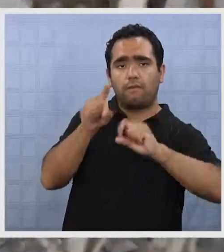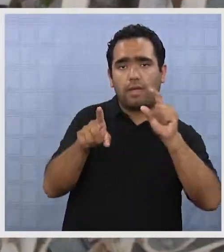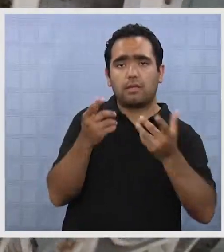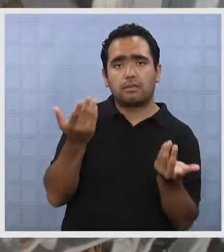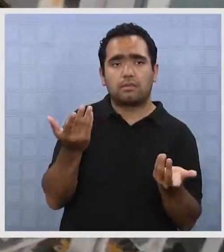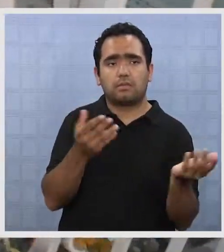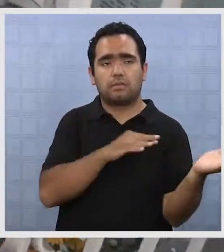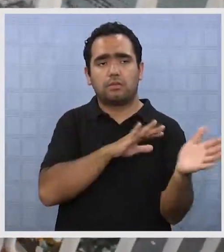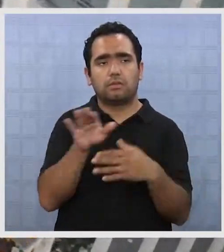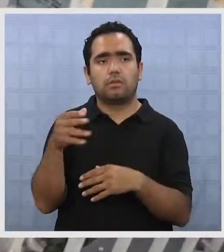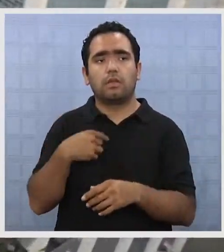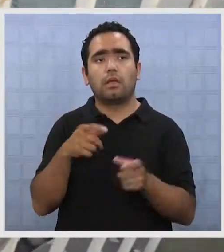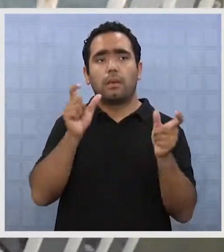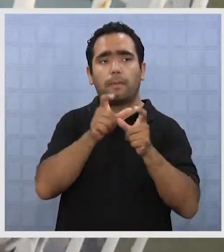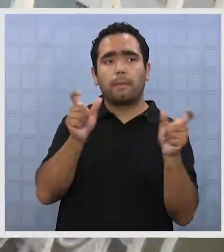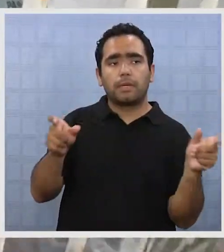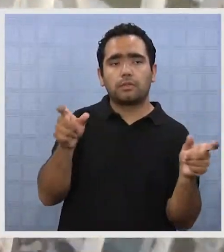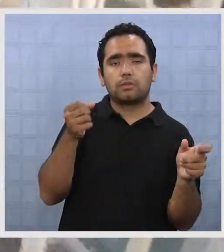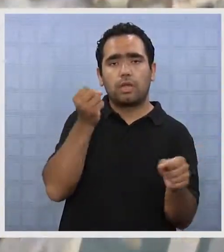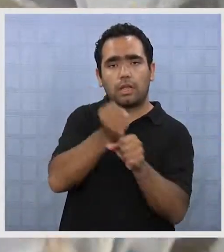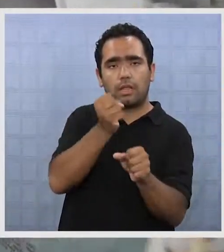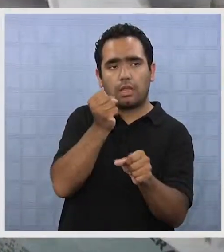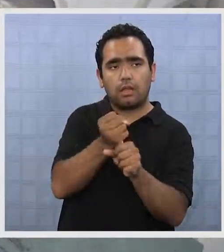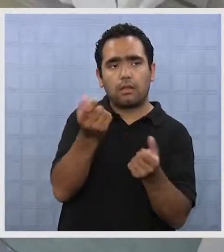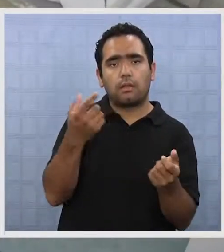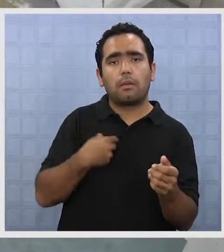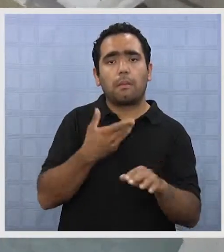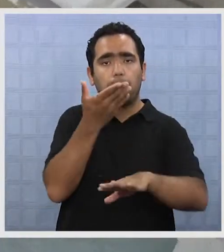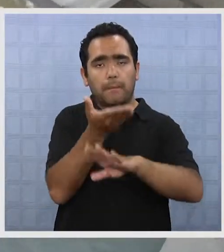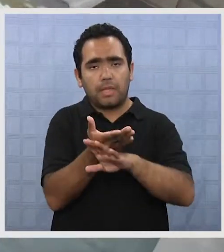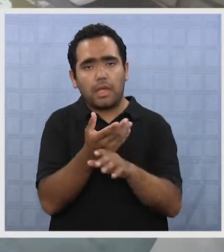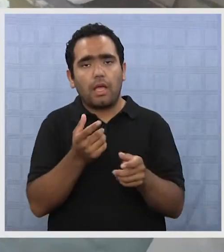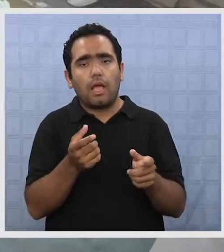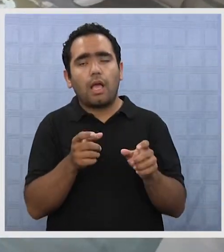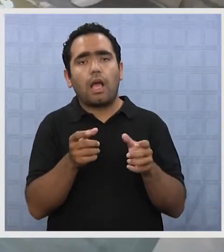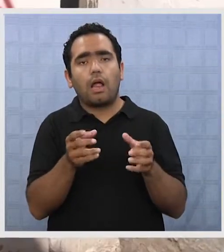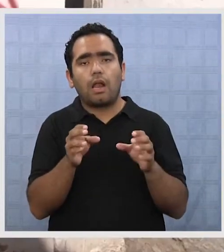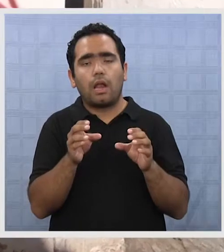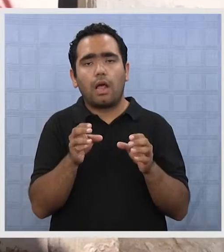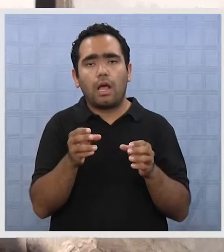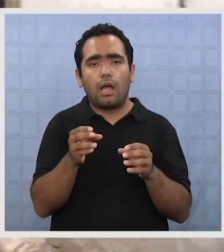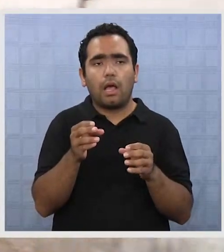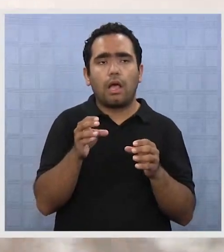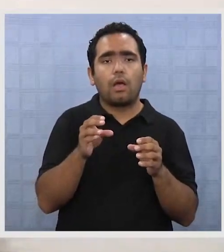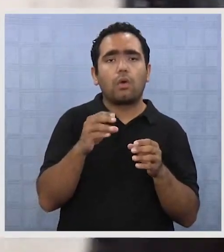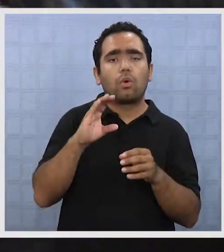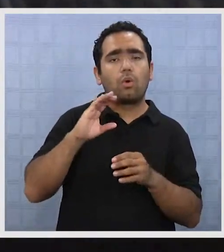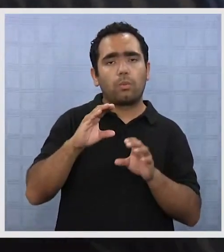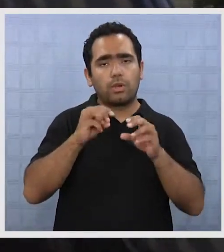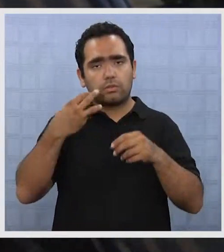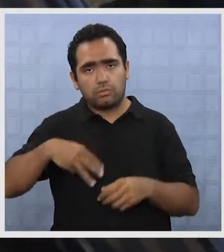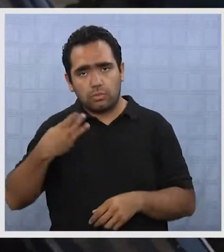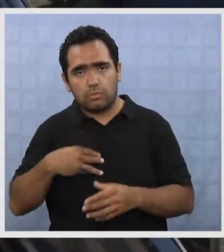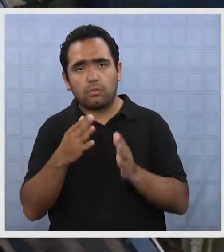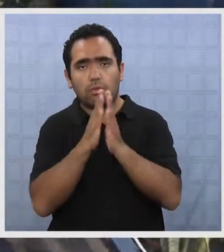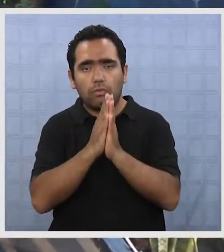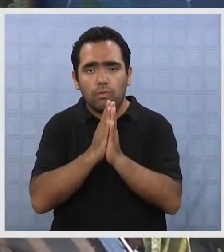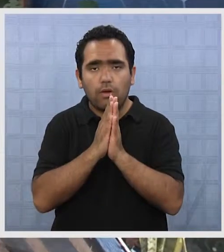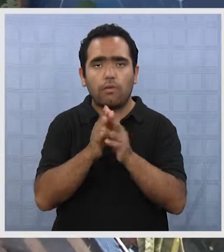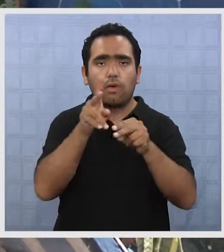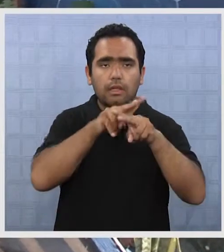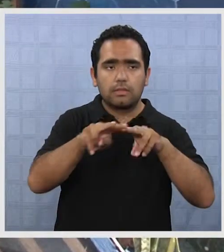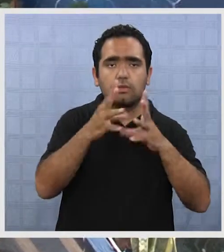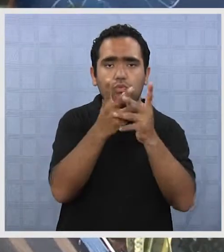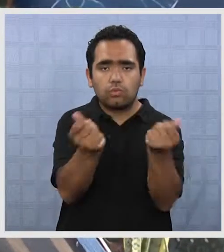defensa del cementerio. Quienes desempeñan labores en el recinto exigen a la Cormudesi, entidad que administra los cementerios 1 y 3, que se dé una